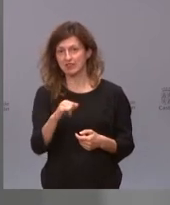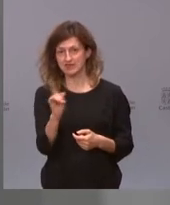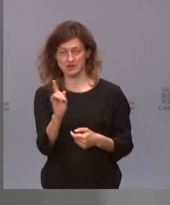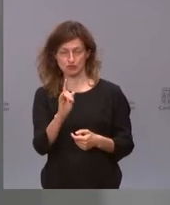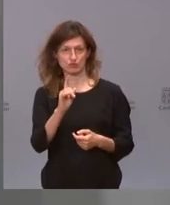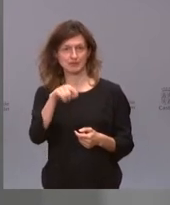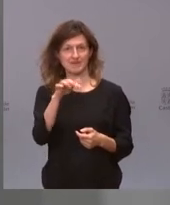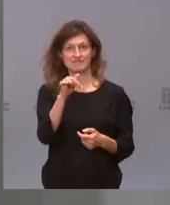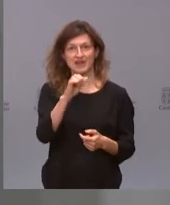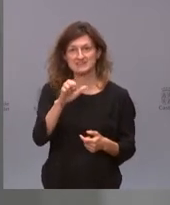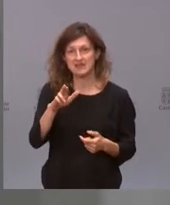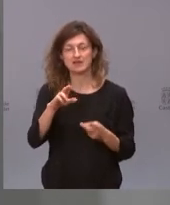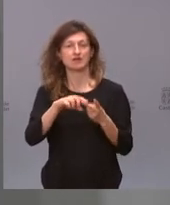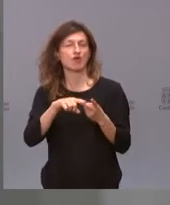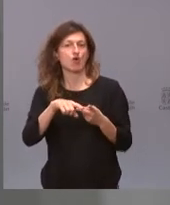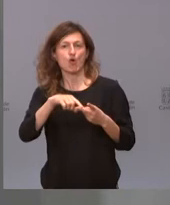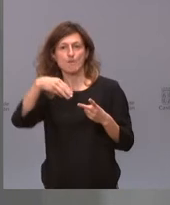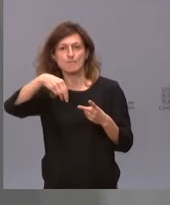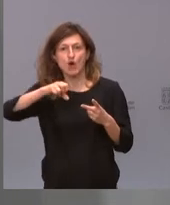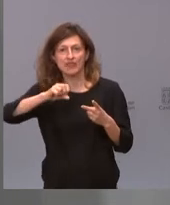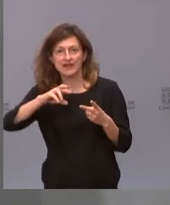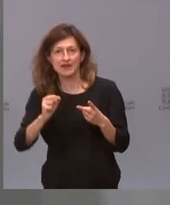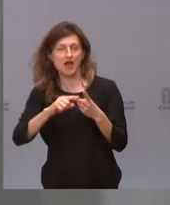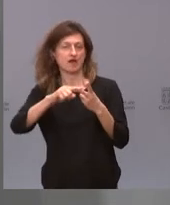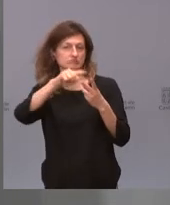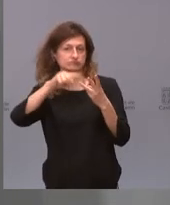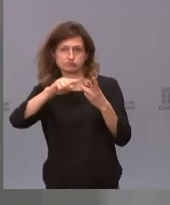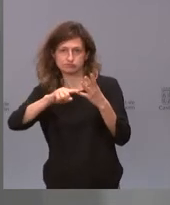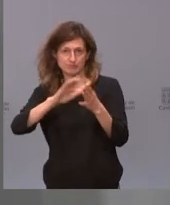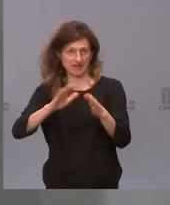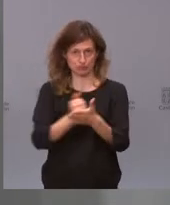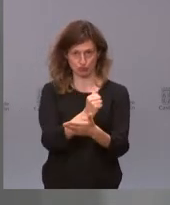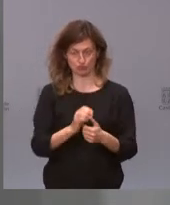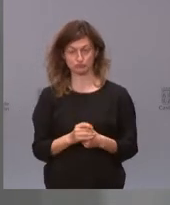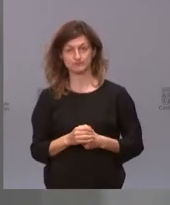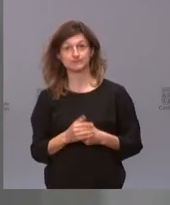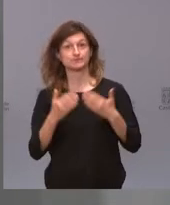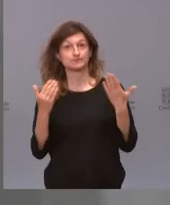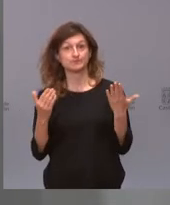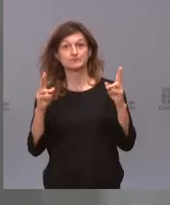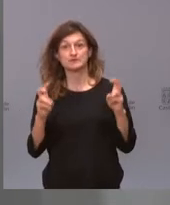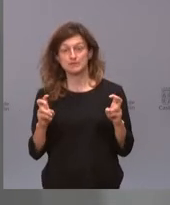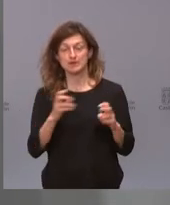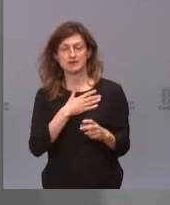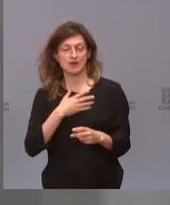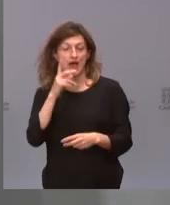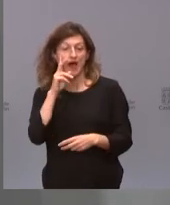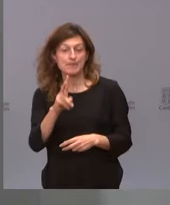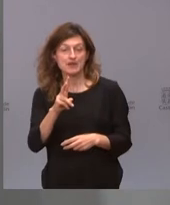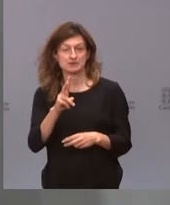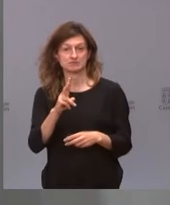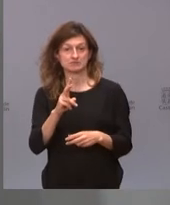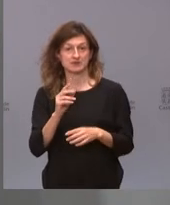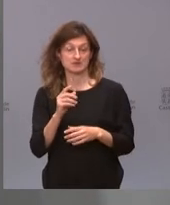comenta para Pfizer, lo comenta para Moderna, lo comenta para todos. Entonces, el tema es, queremos ver si hay suficiente